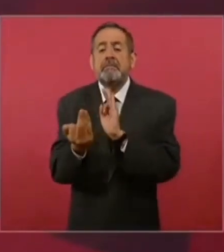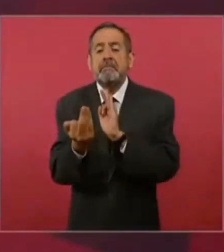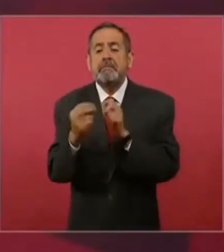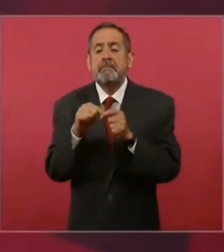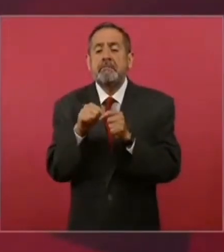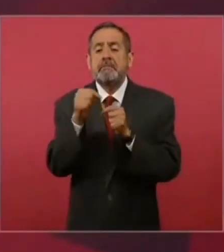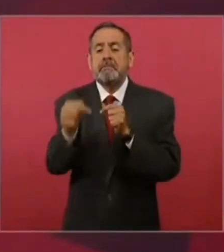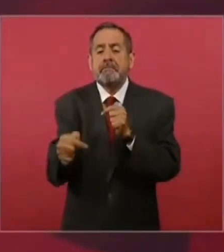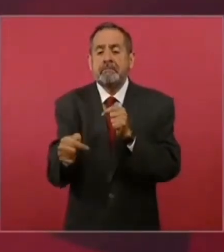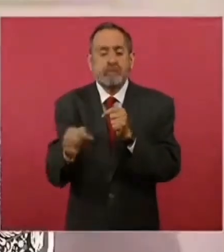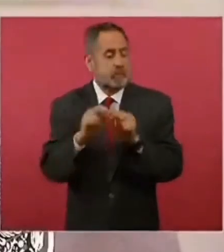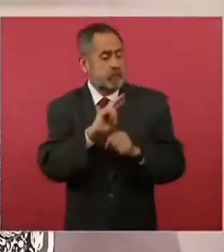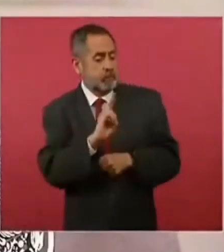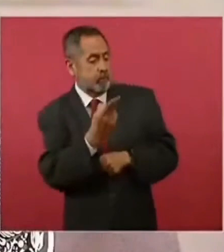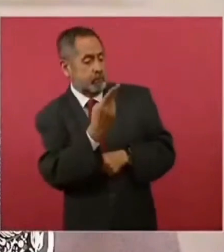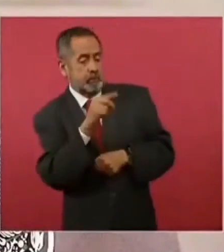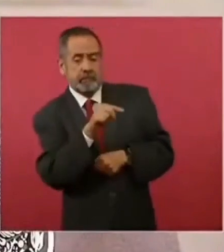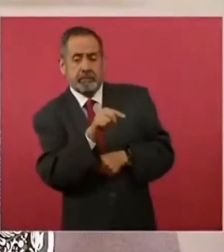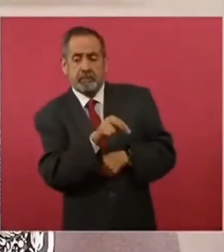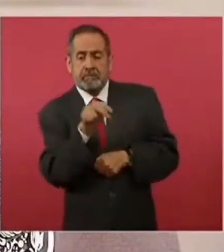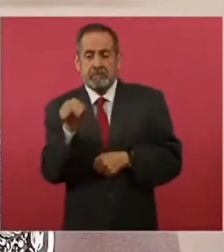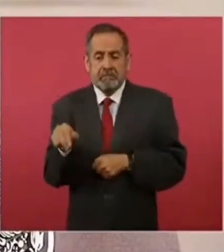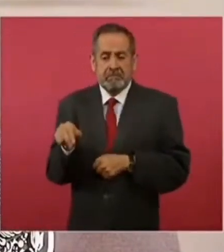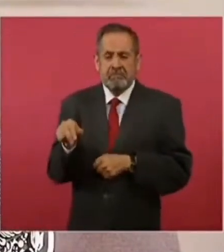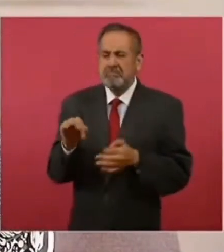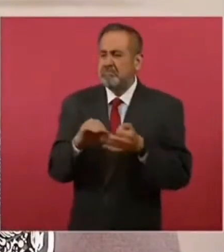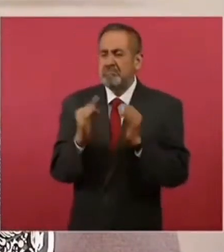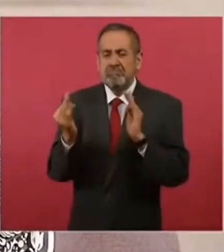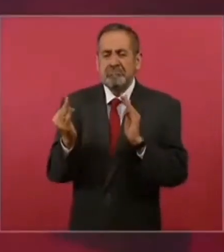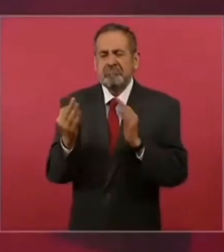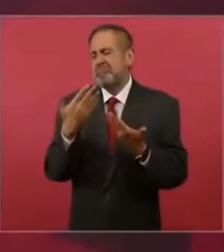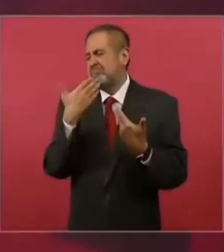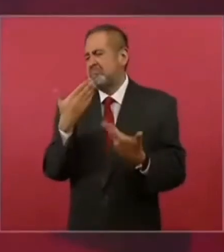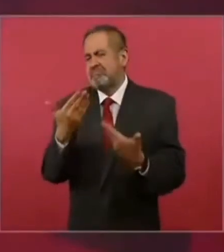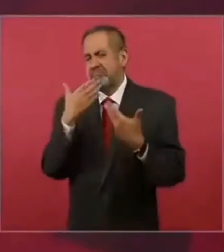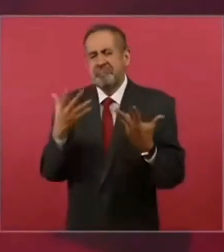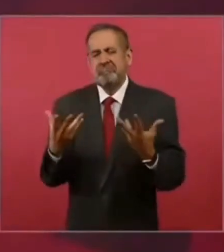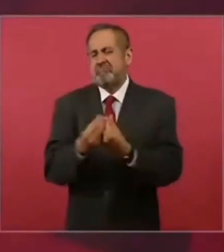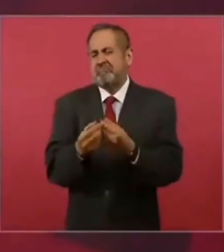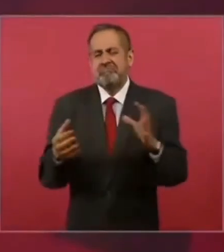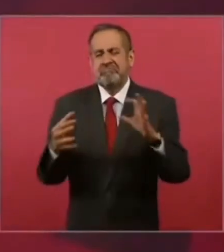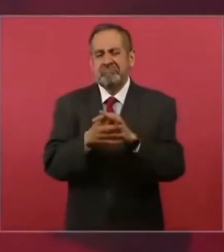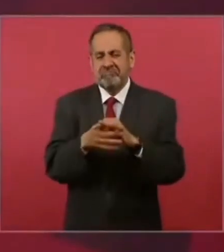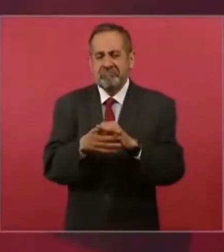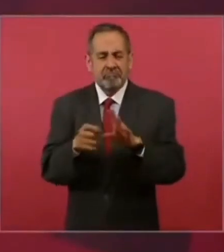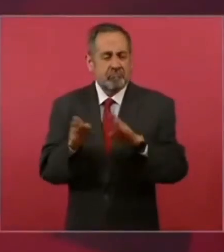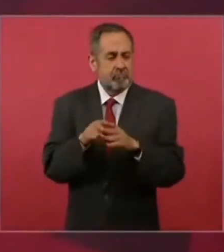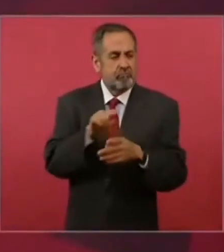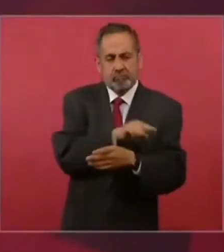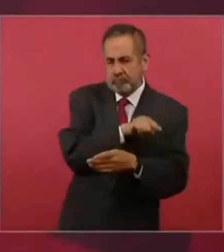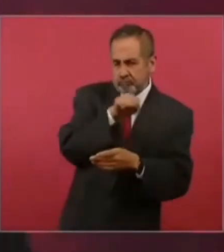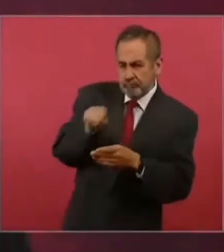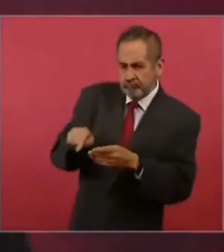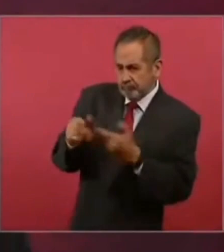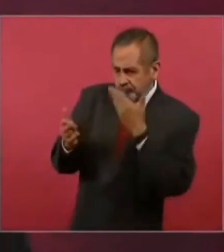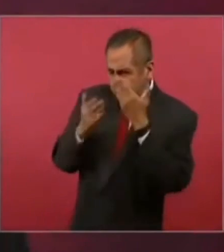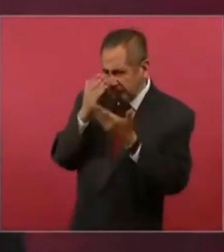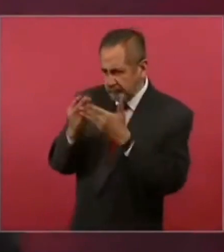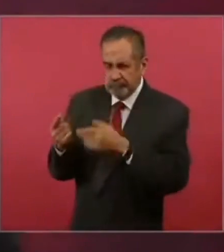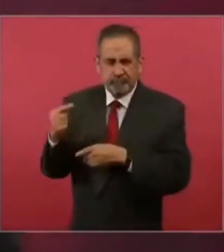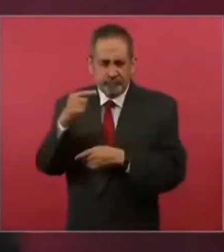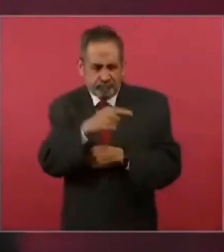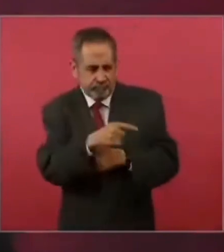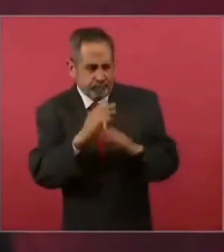de la universidad. Así es que estamos trabajando también en un proceso de integración territorial